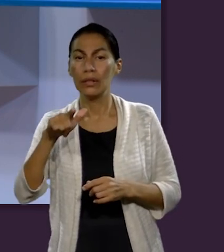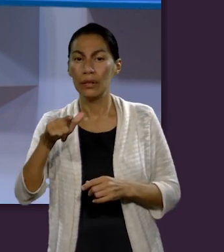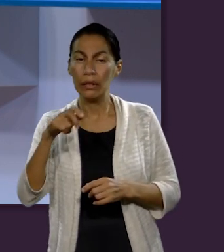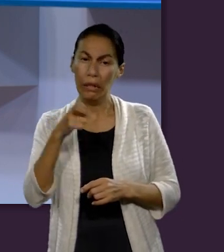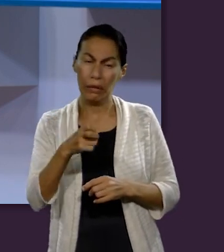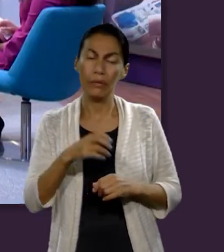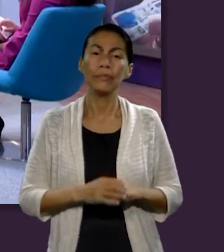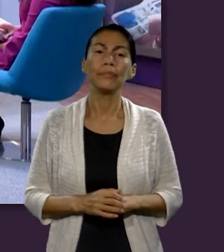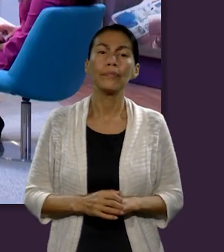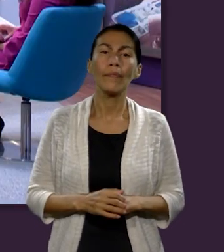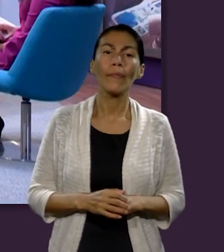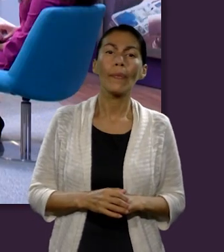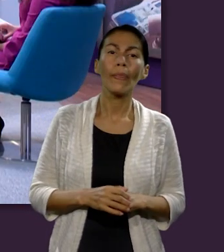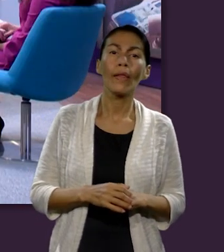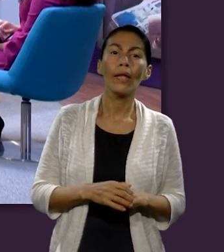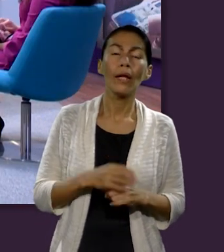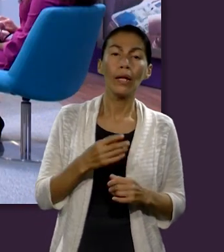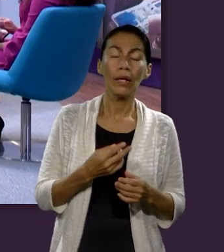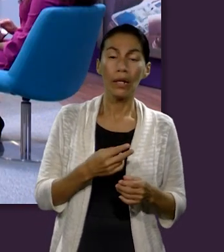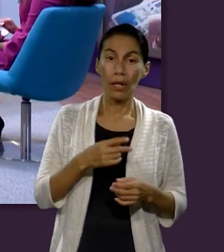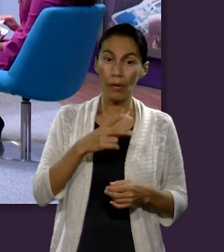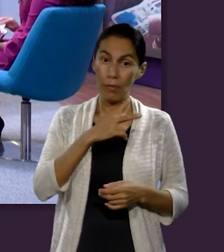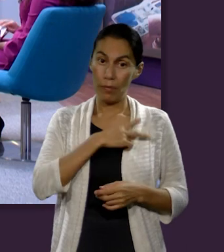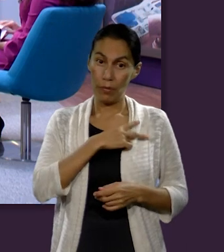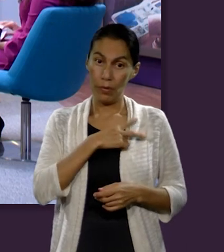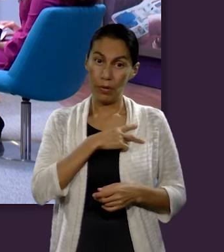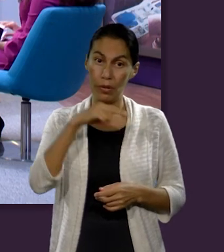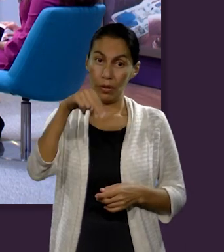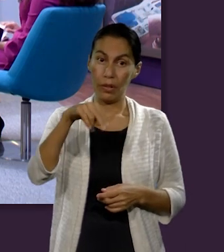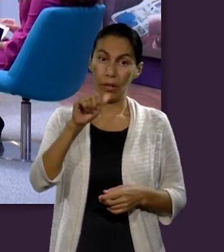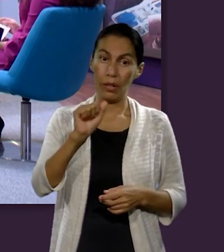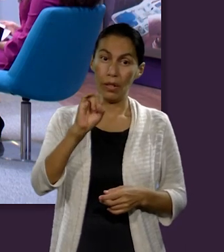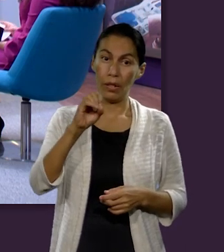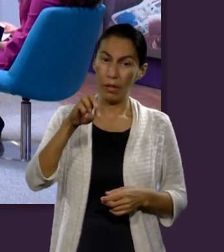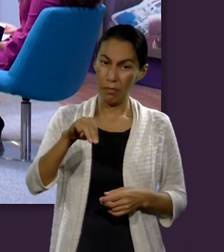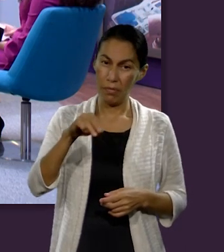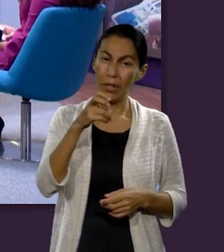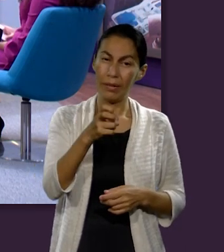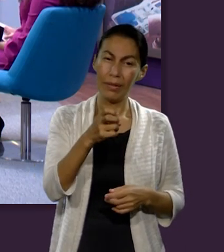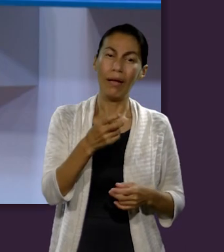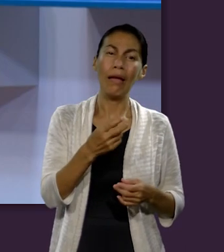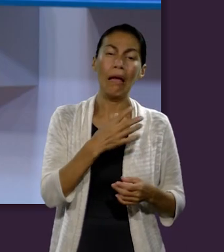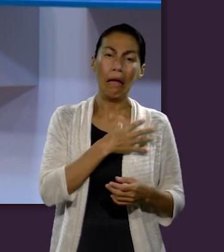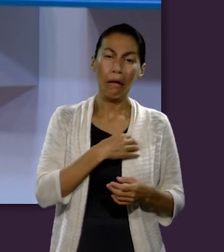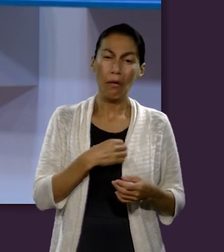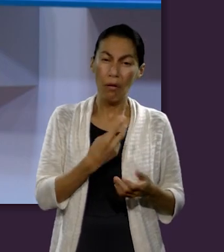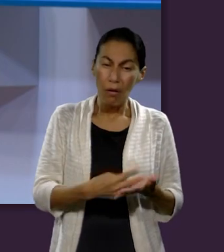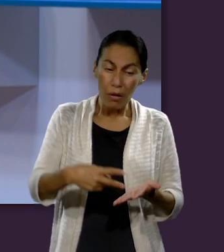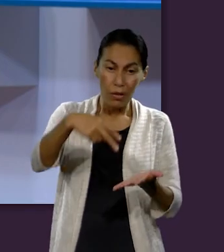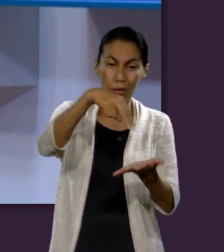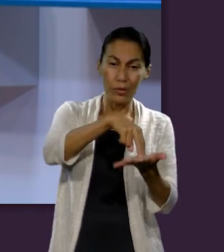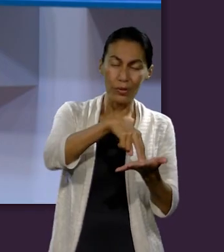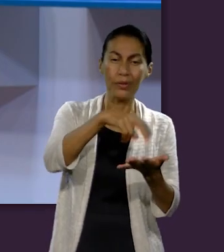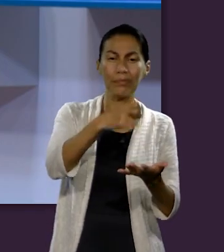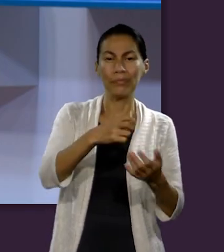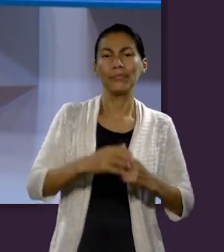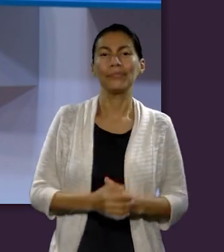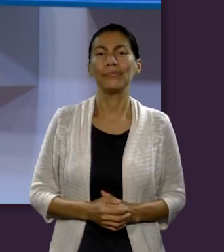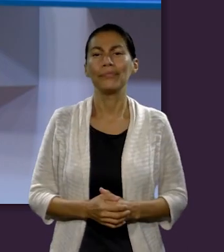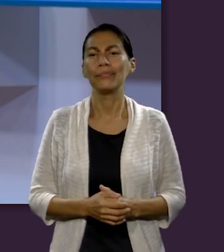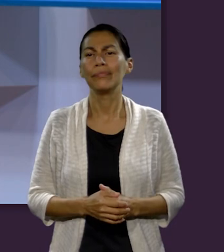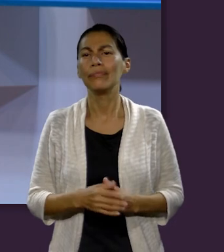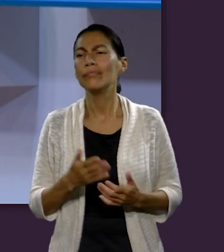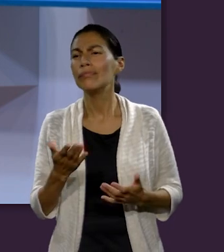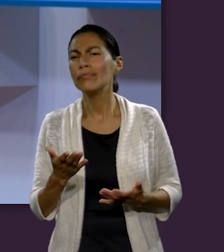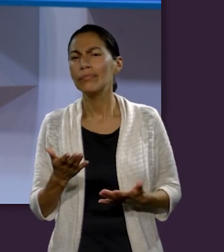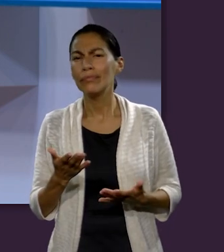Es la resurrección del hijo de la viuda de Naín. Ricardo, ¿qué diferencia importante